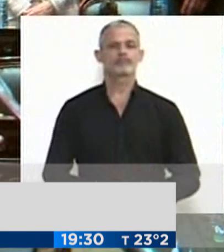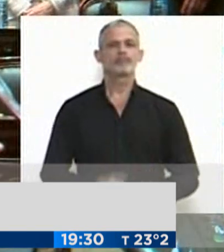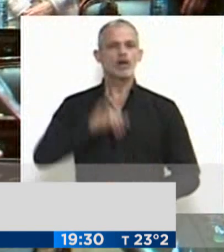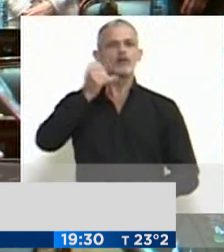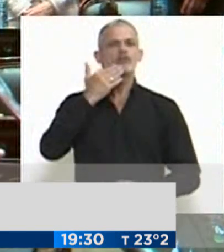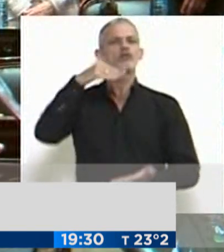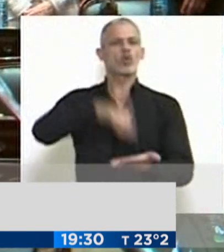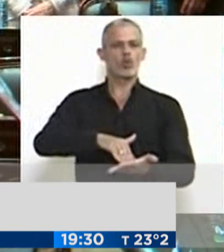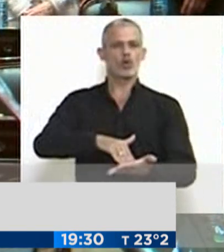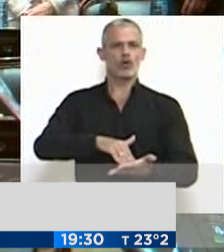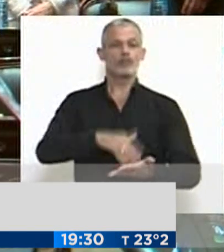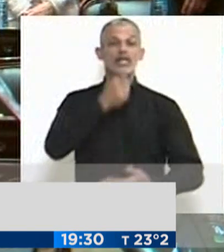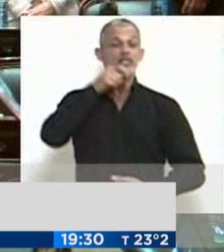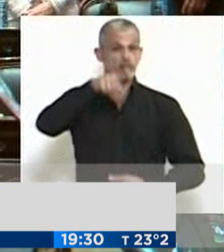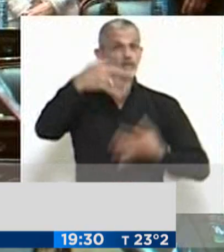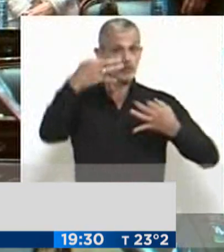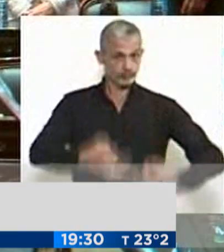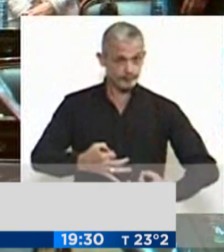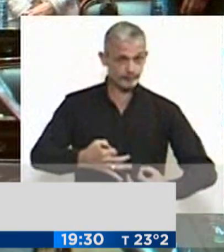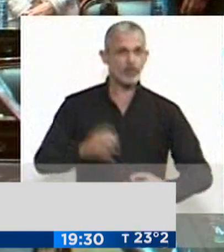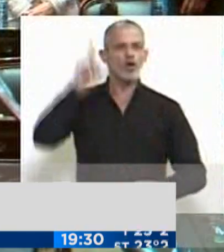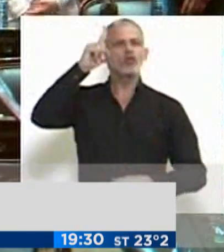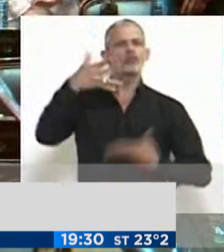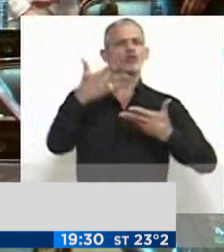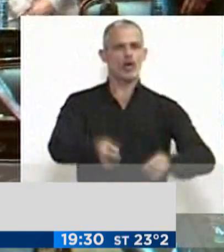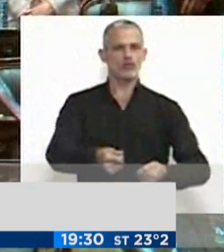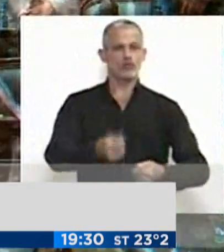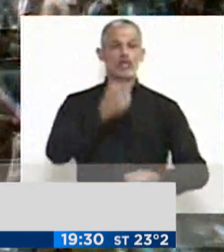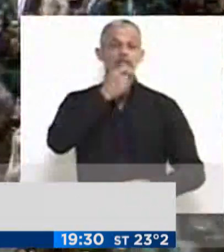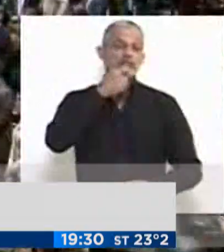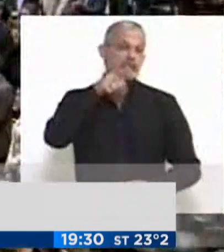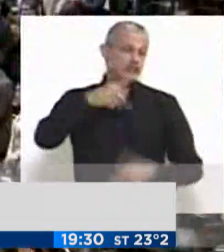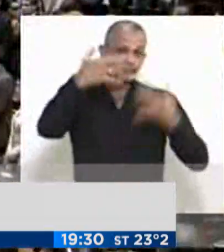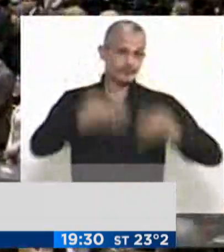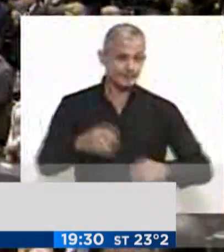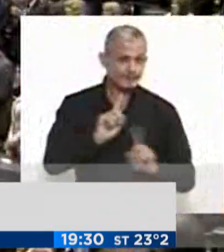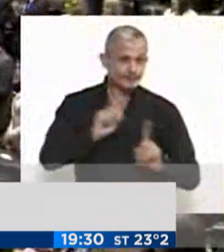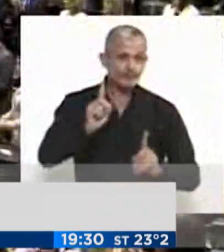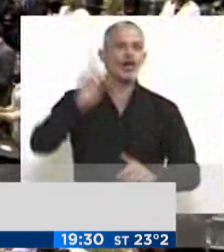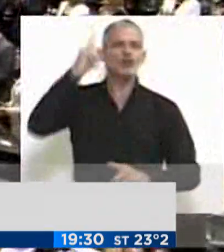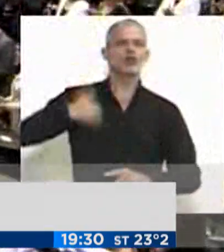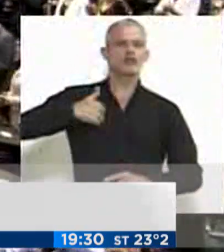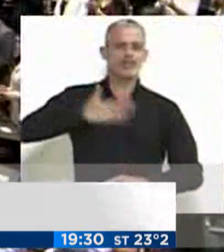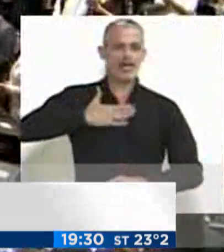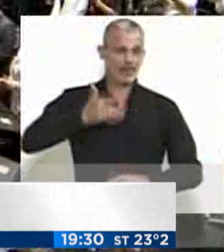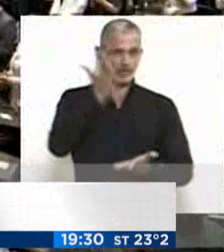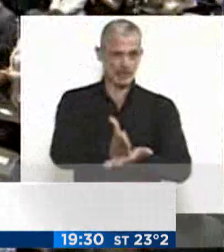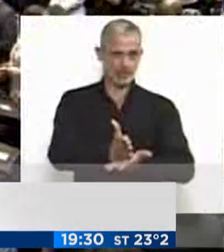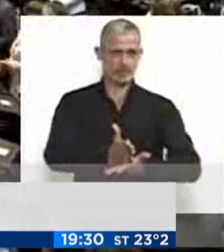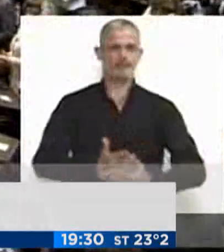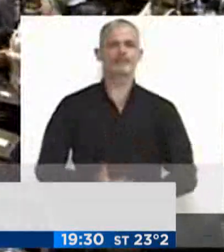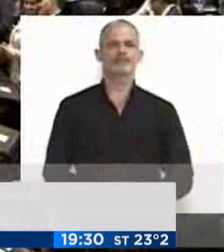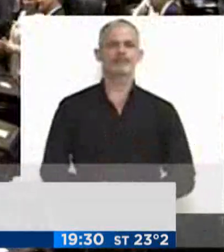Sí, juro. Si así lo hicierais, Dios os ayude y si no, él y la patria os lo